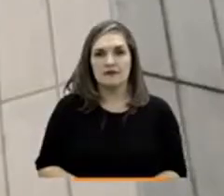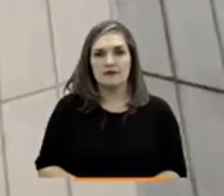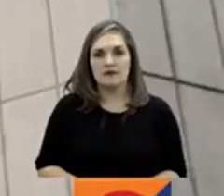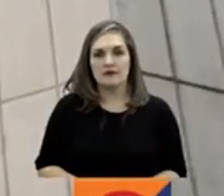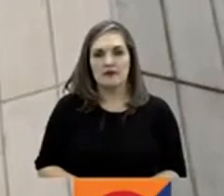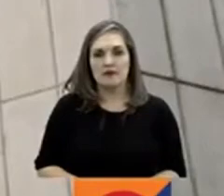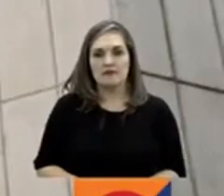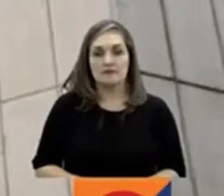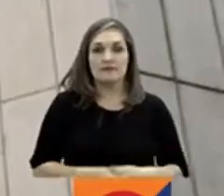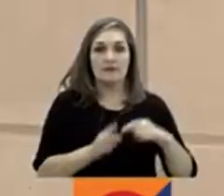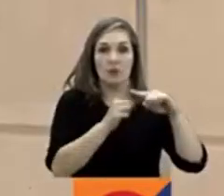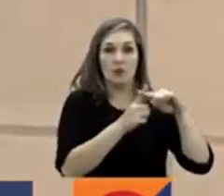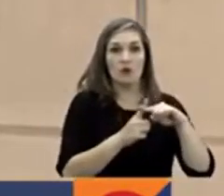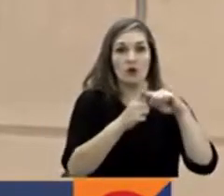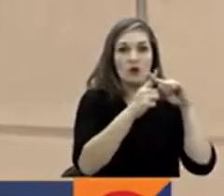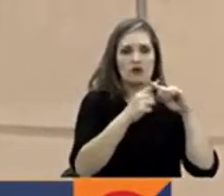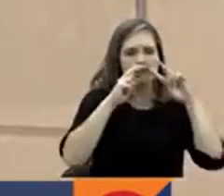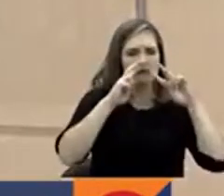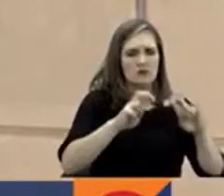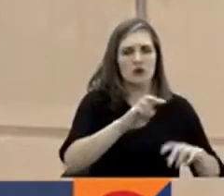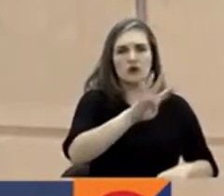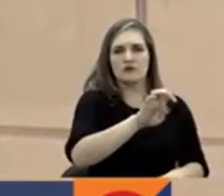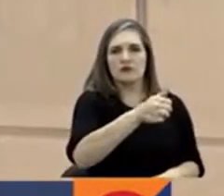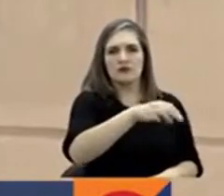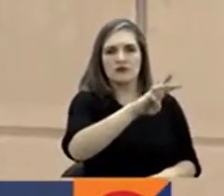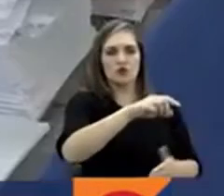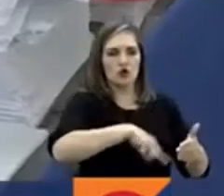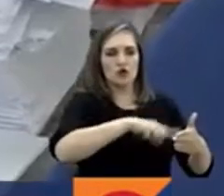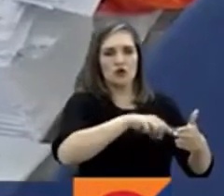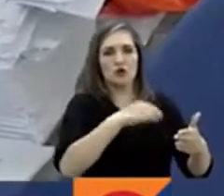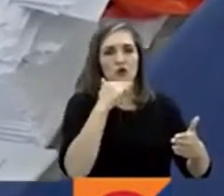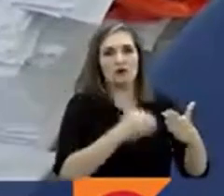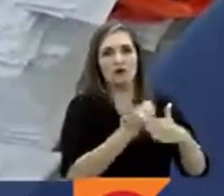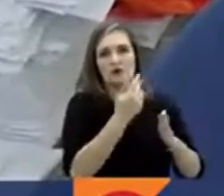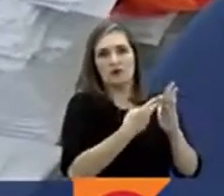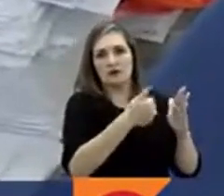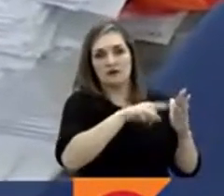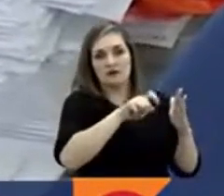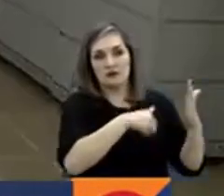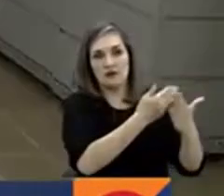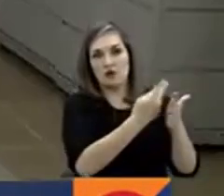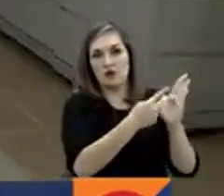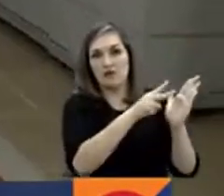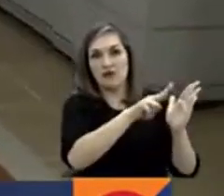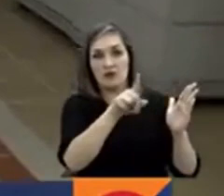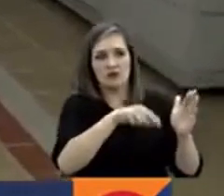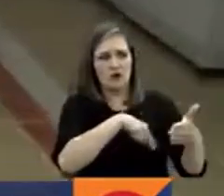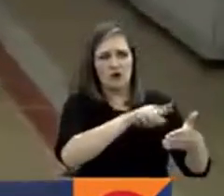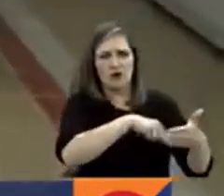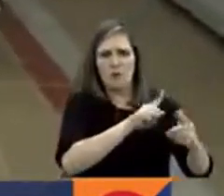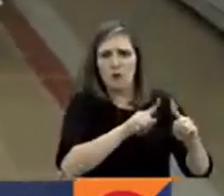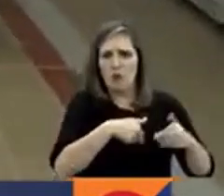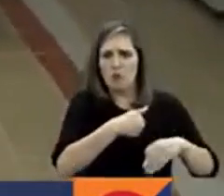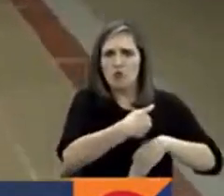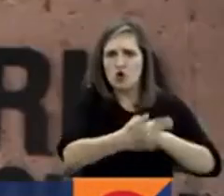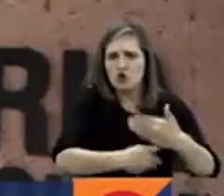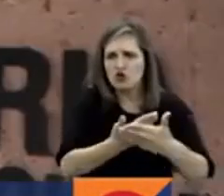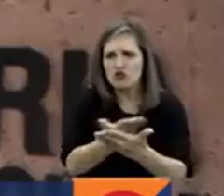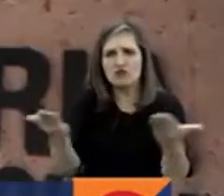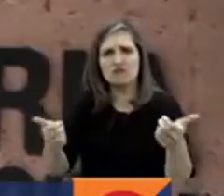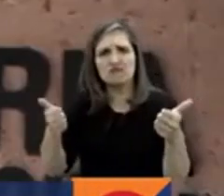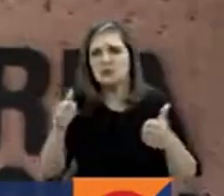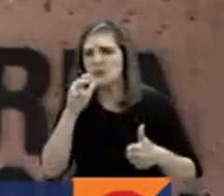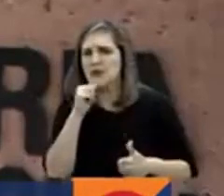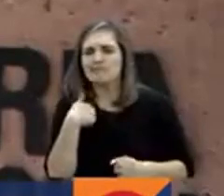La Procuraduría investiga 918 contratos entre 2016 a 2021 que habrían sido adjudicados sin un proceso de licitación. El